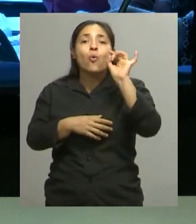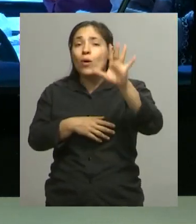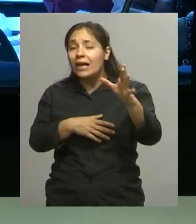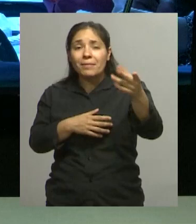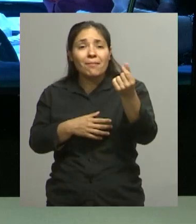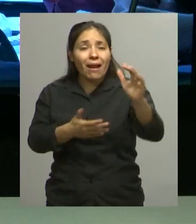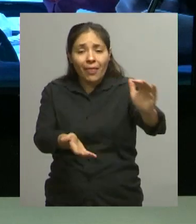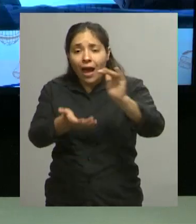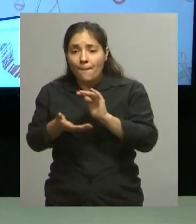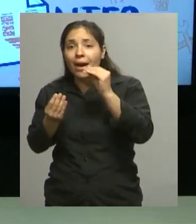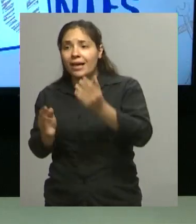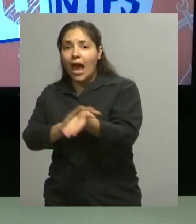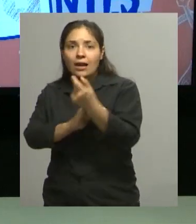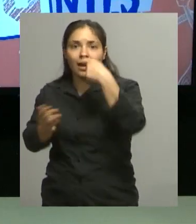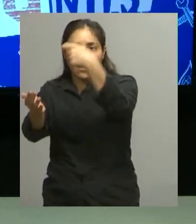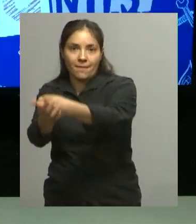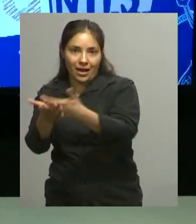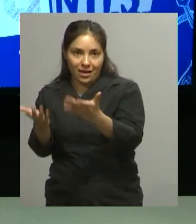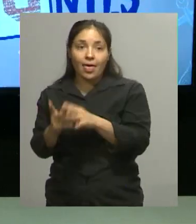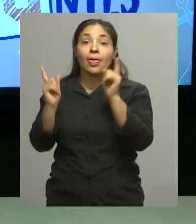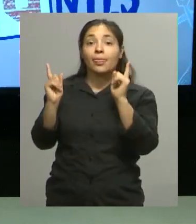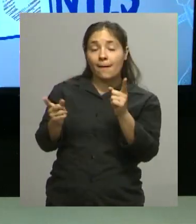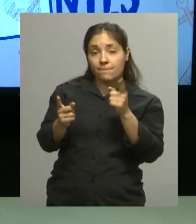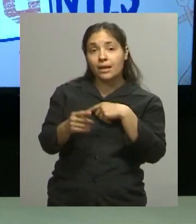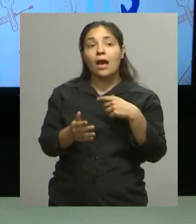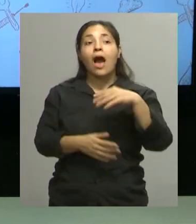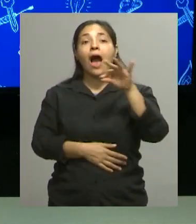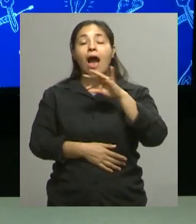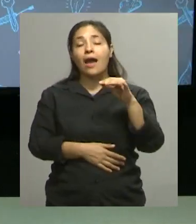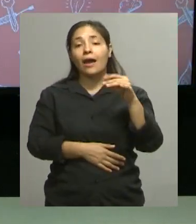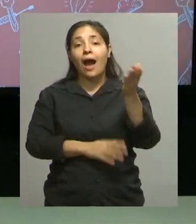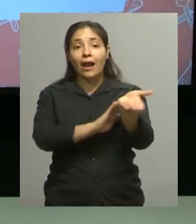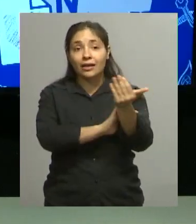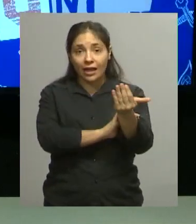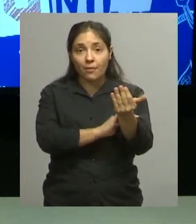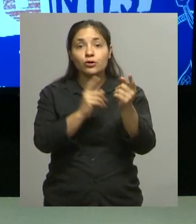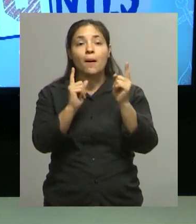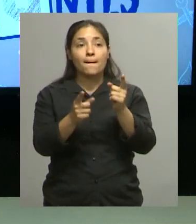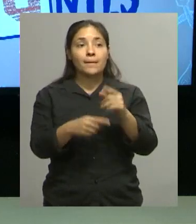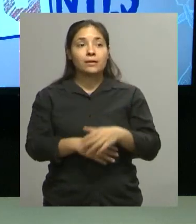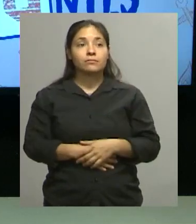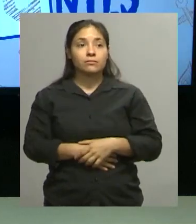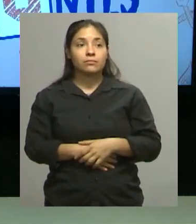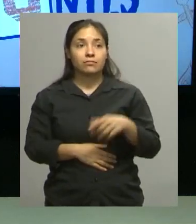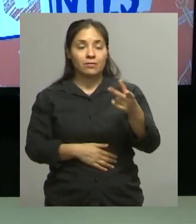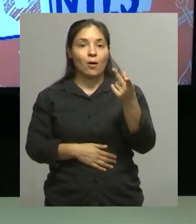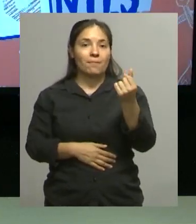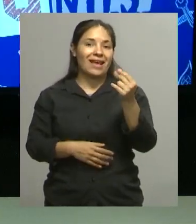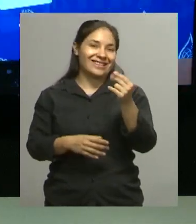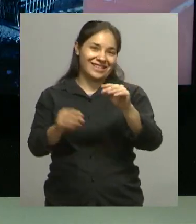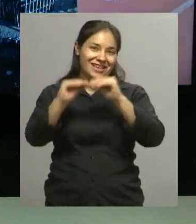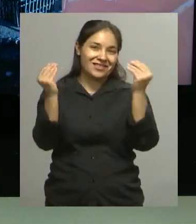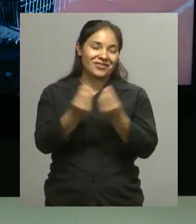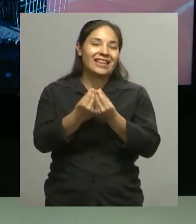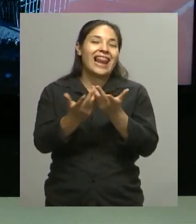por ejemplo, en esa misma canchita Alquilamos para hacer de local Ajá El dueño de la cancha, bueno, a nosotros nos hace precio Por el tema de que tenemos la